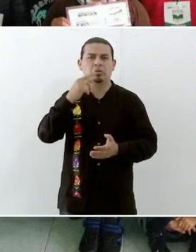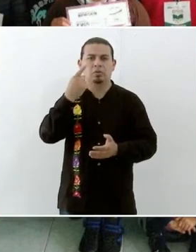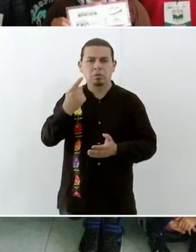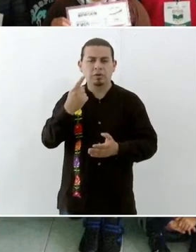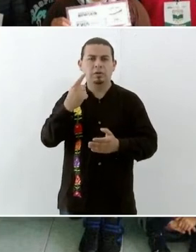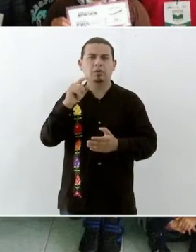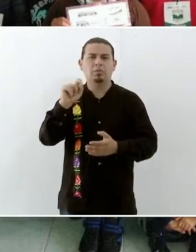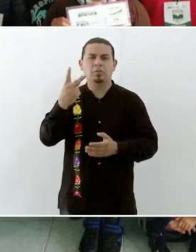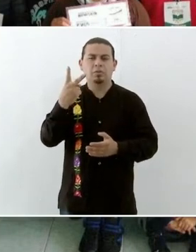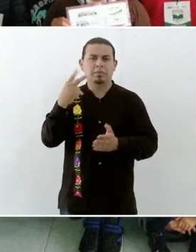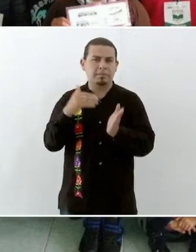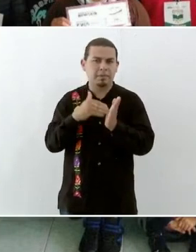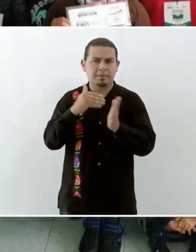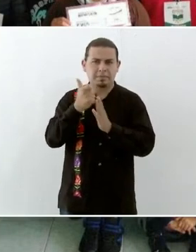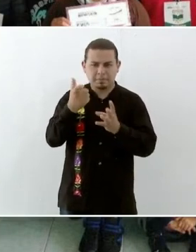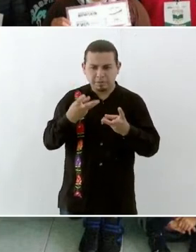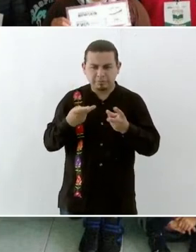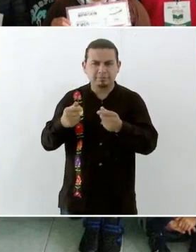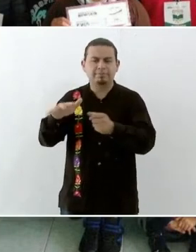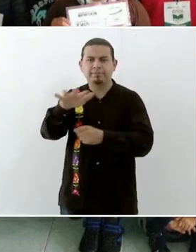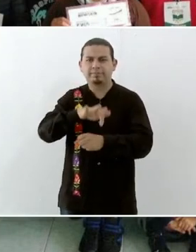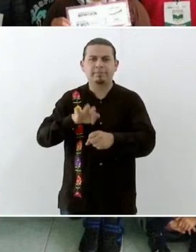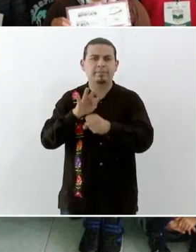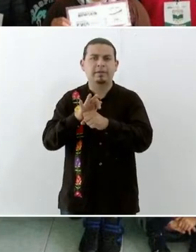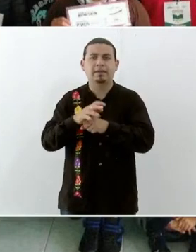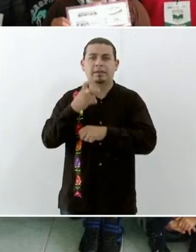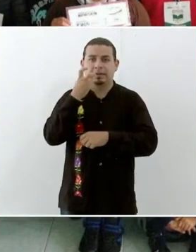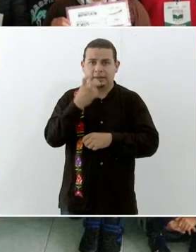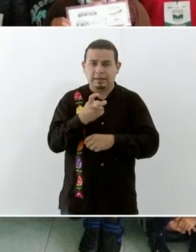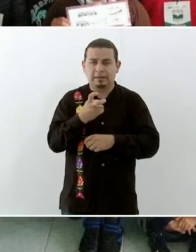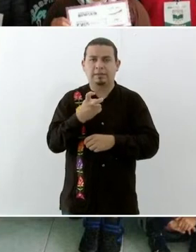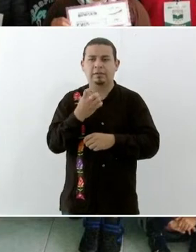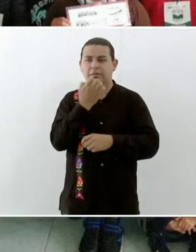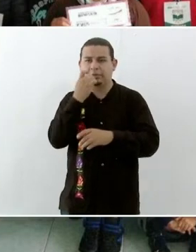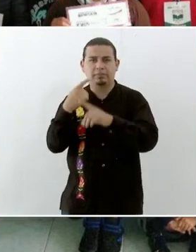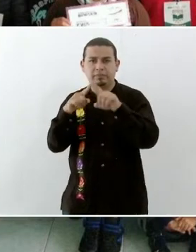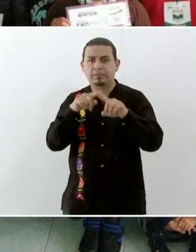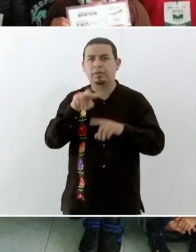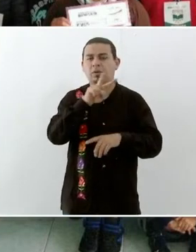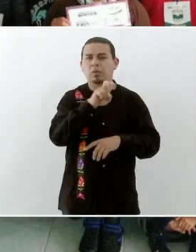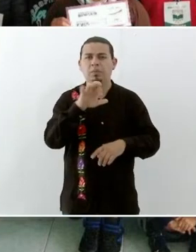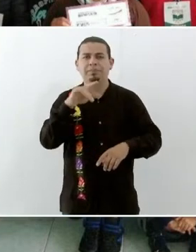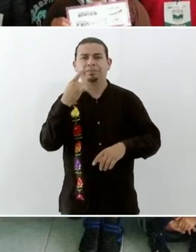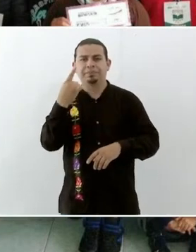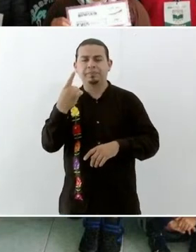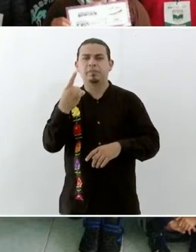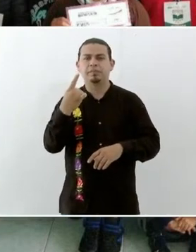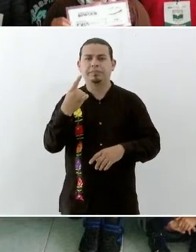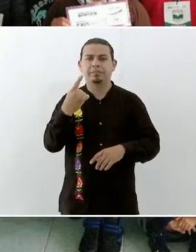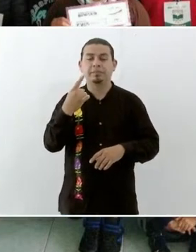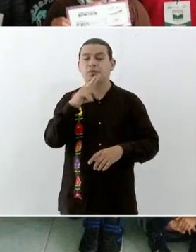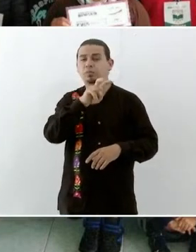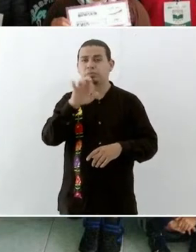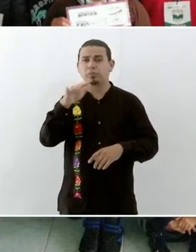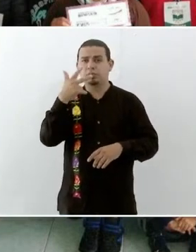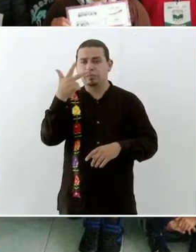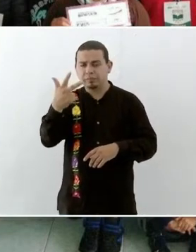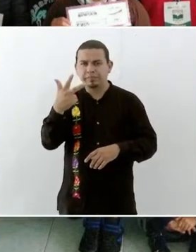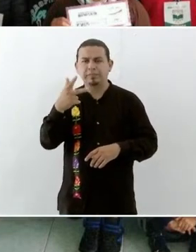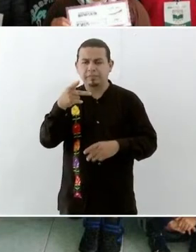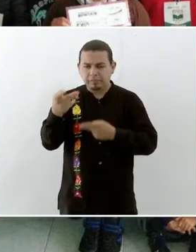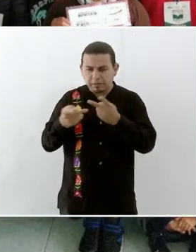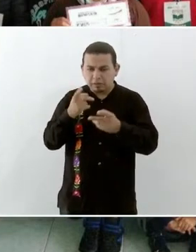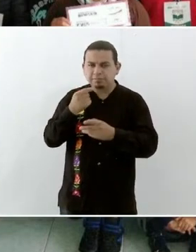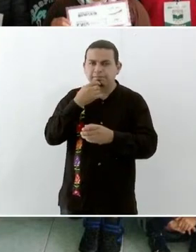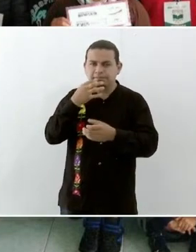.2 millones de pesos. De este universo de escuelas 258 es el censo que